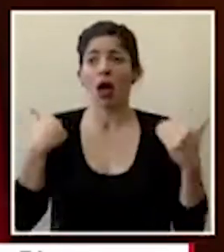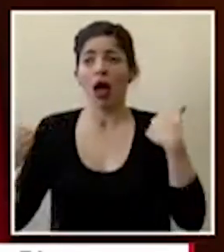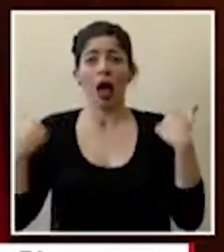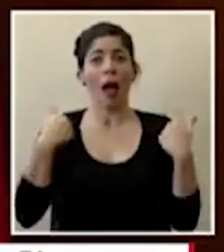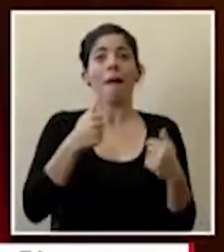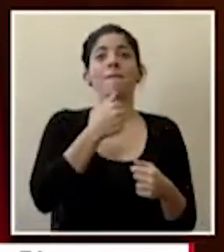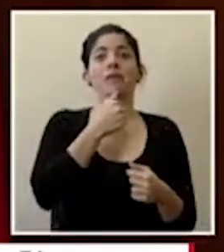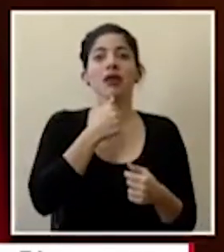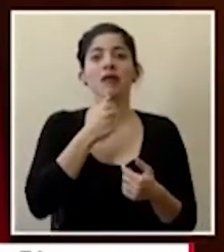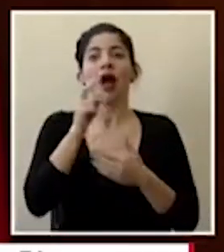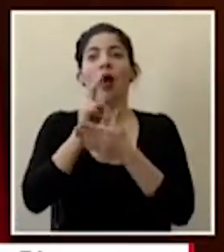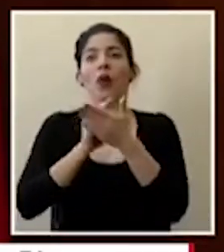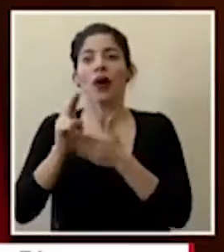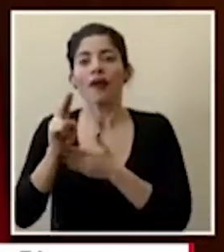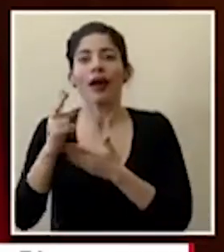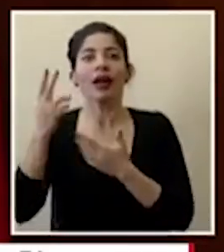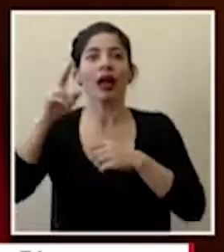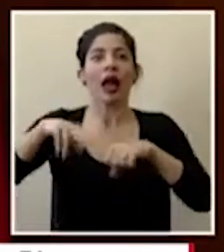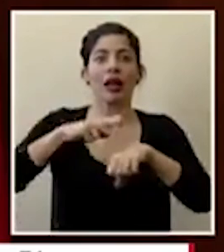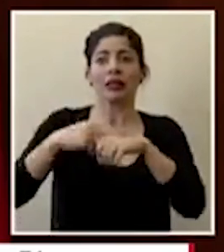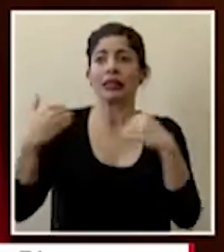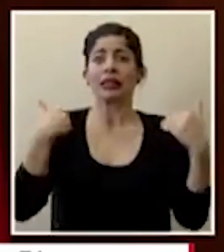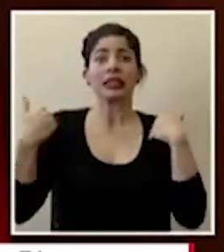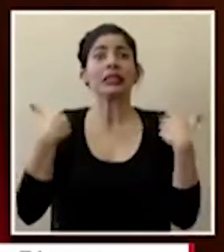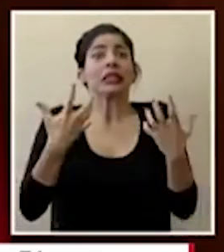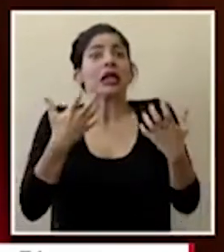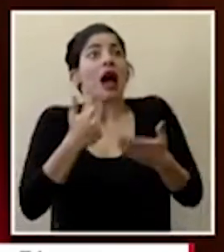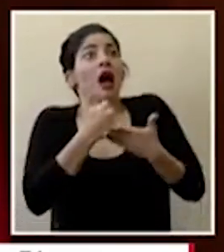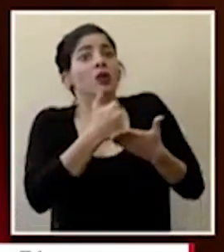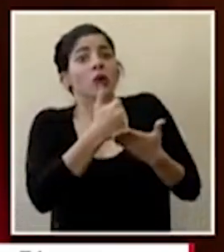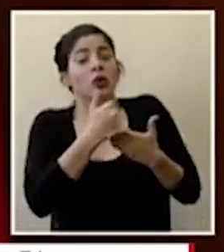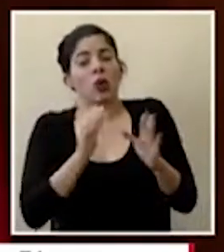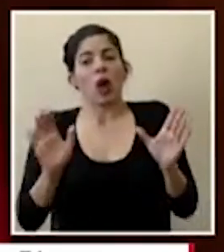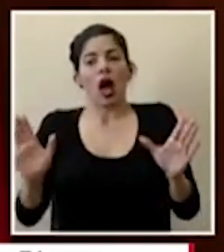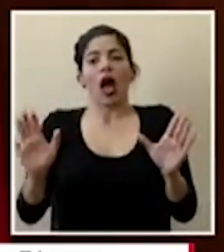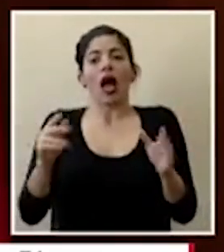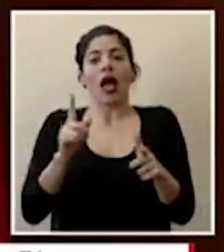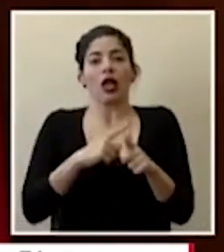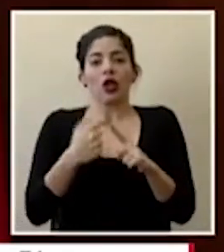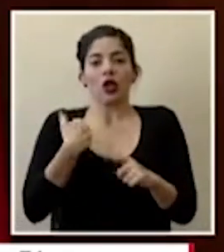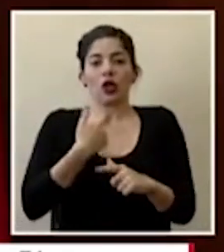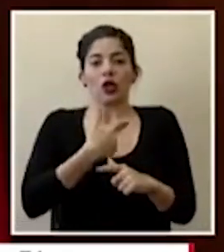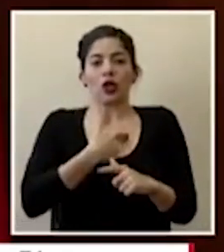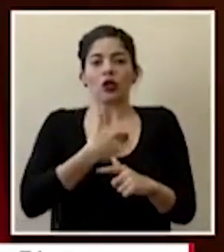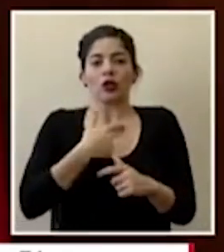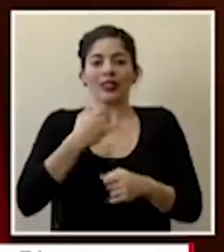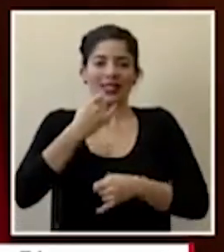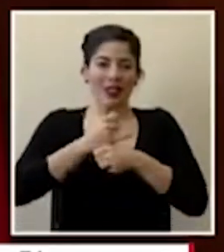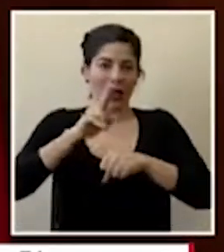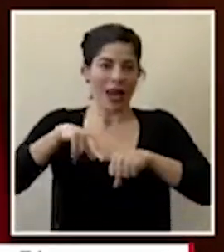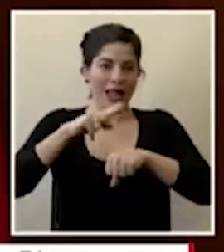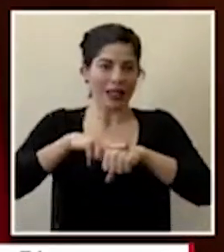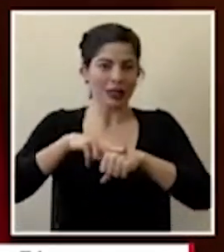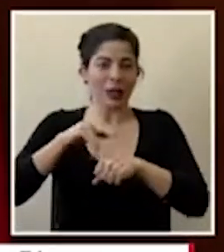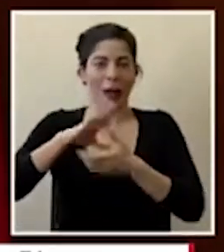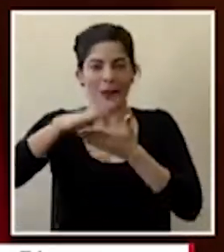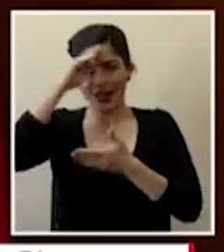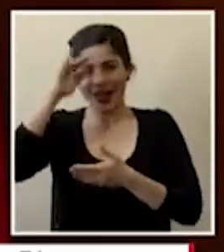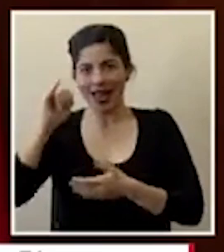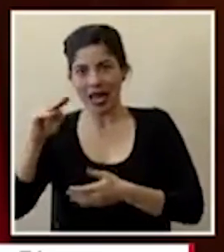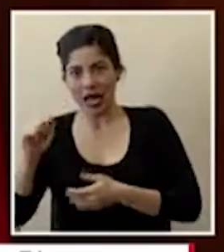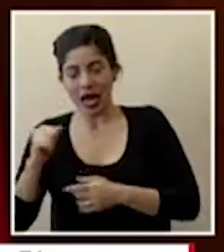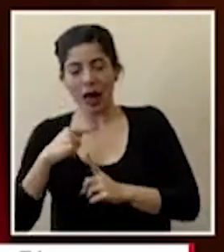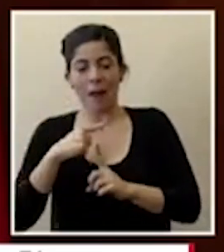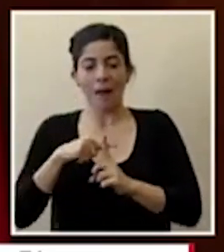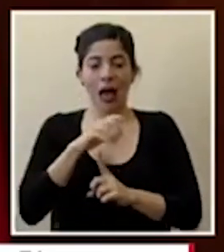privado académico nacional en donde entonces nos hace que nos sentemos el instituto nacional de aprendizaje la